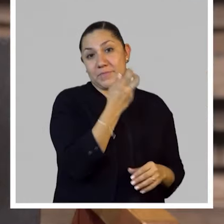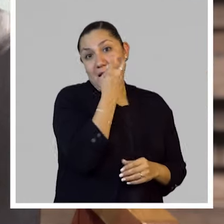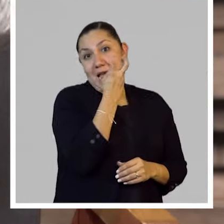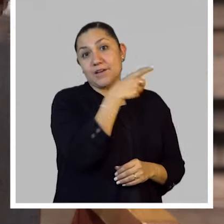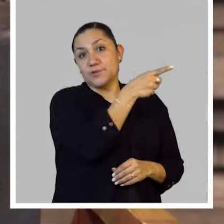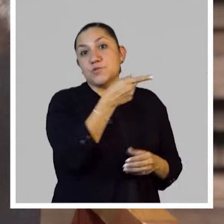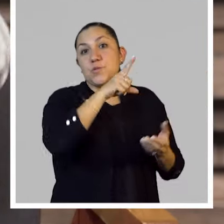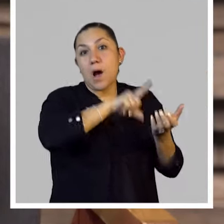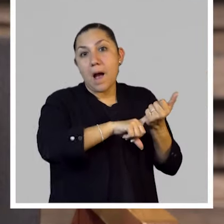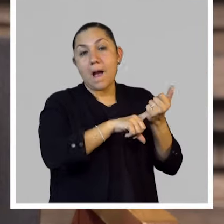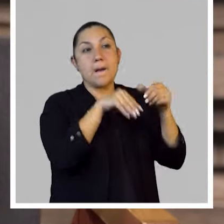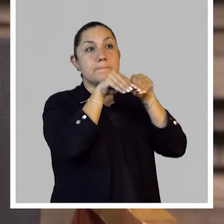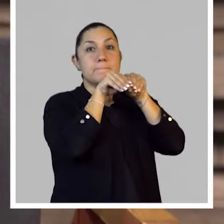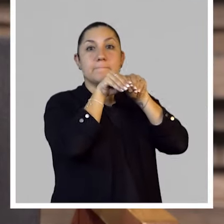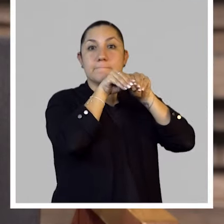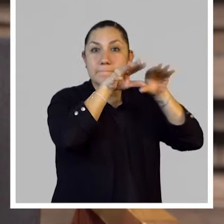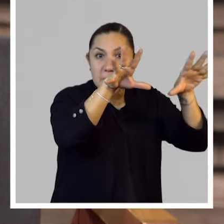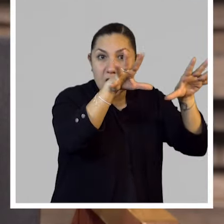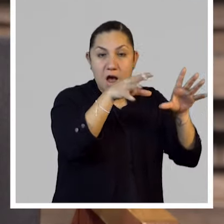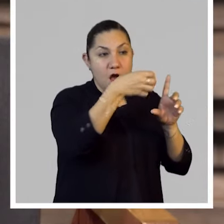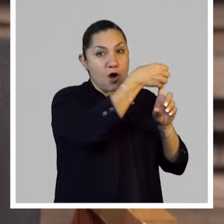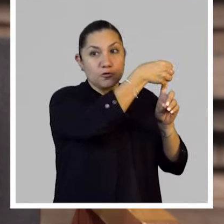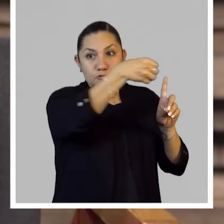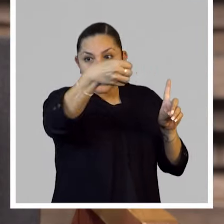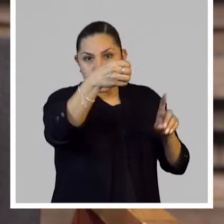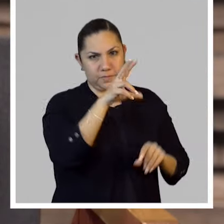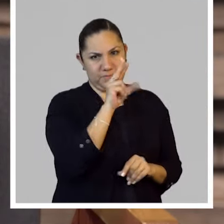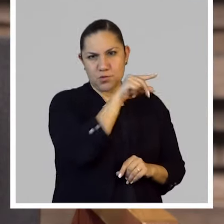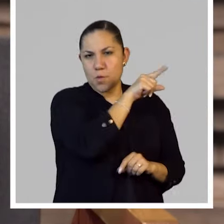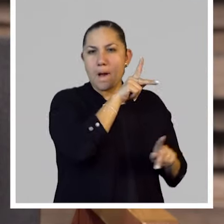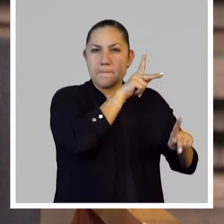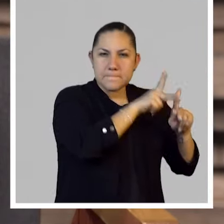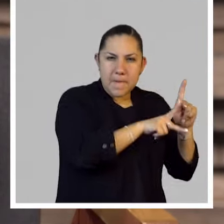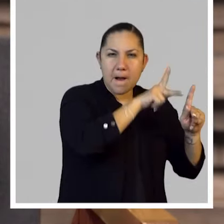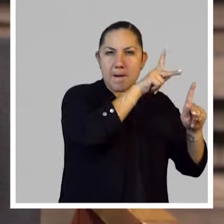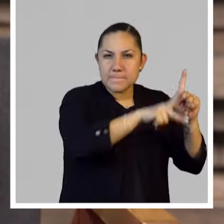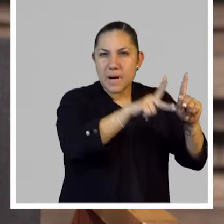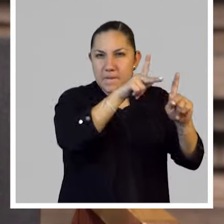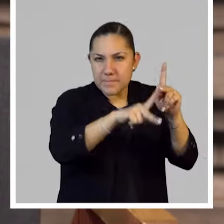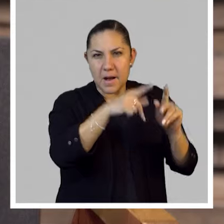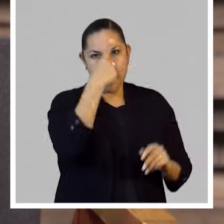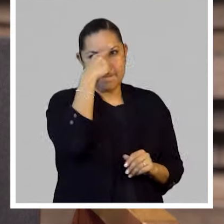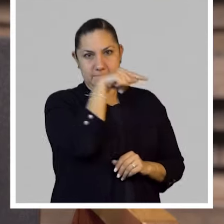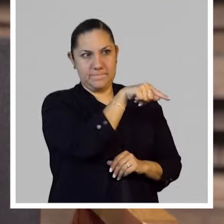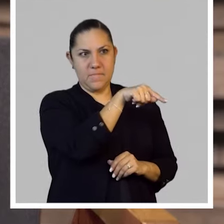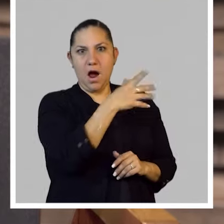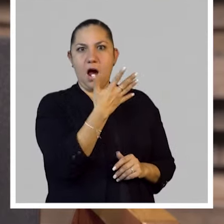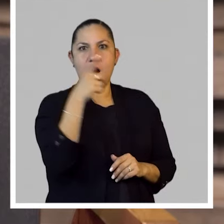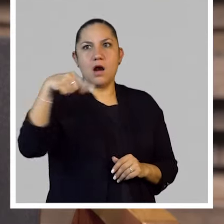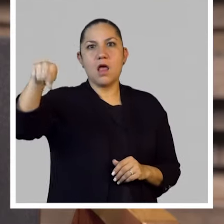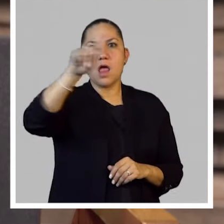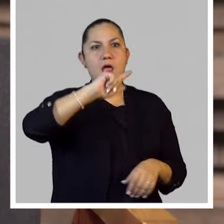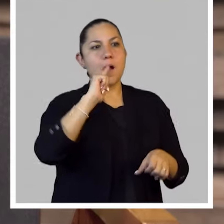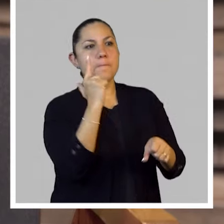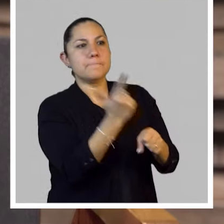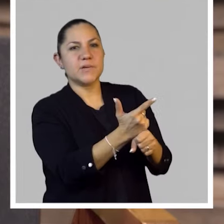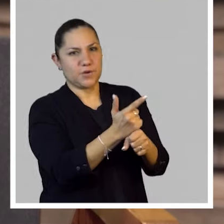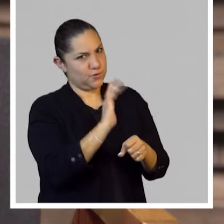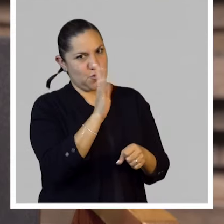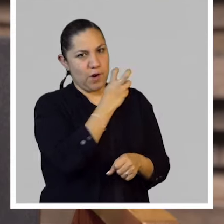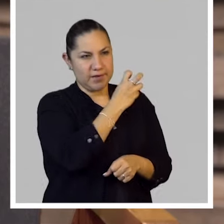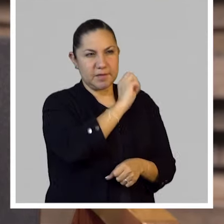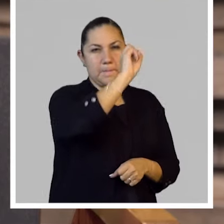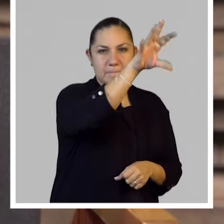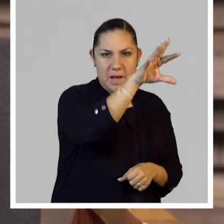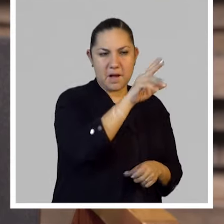como rota en varias piezas, logra que no se logre descifrar, que no se descifre ese mensaje por completo y pues que